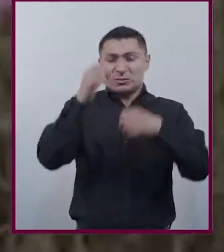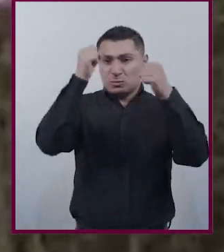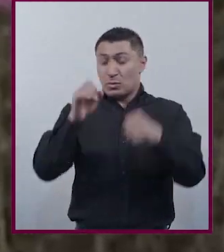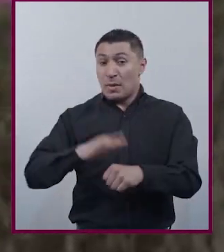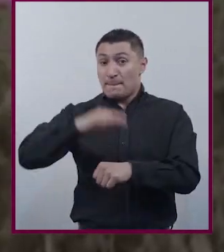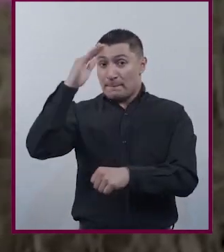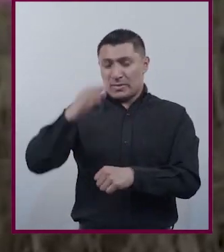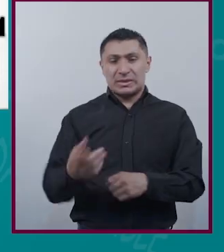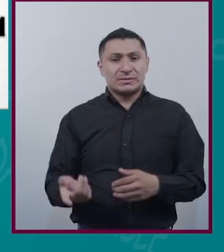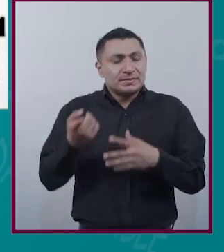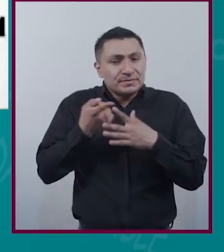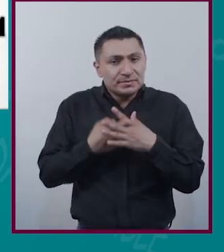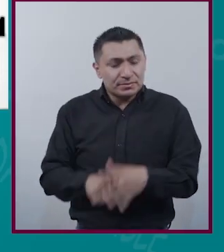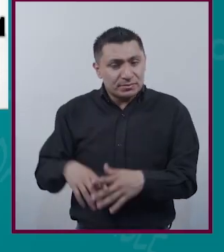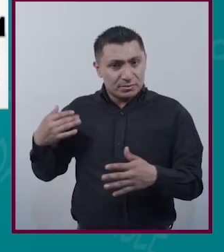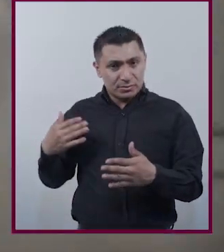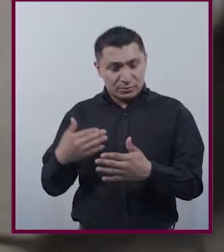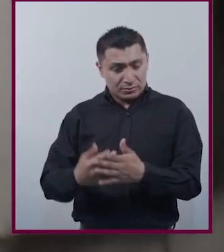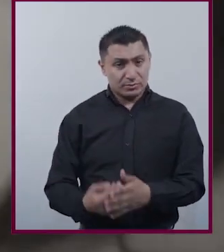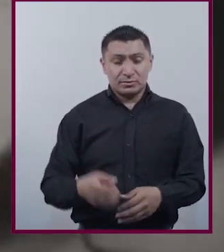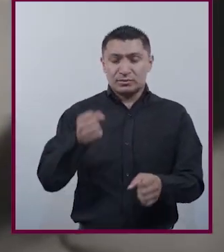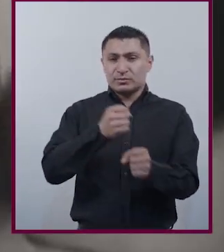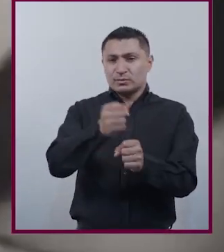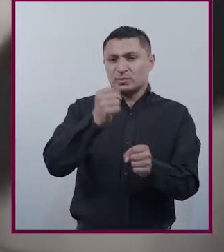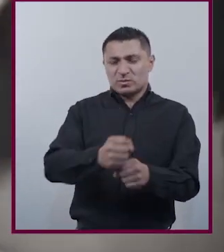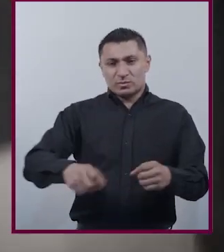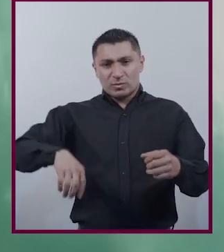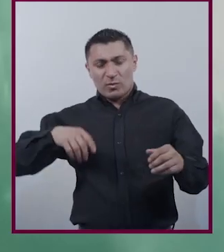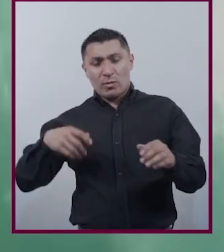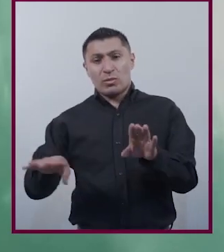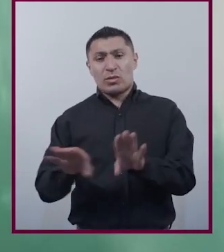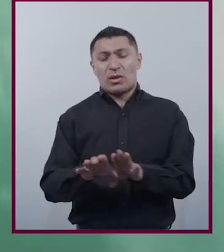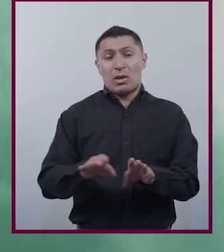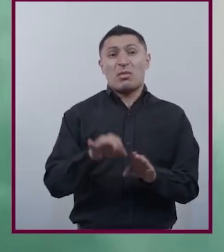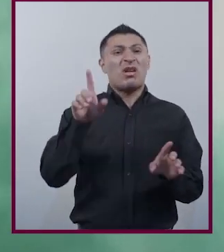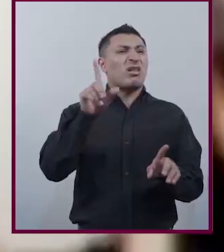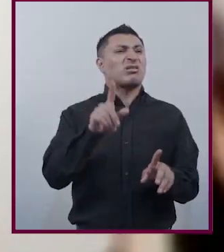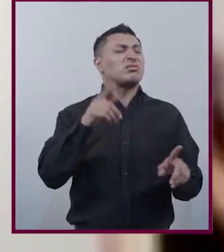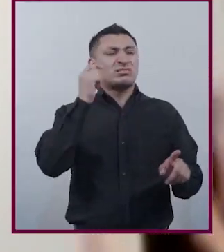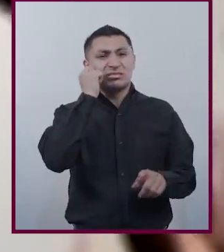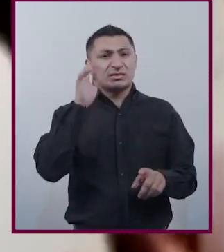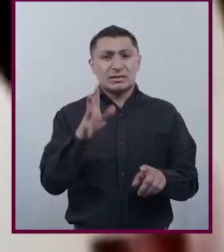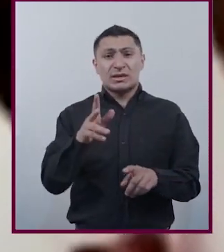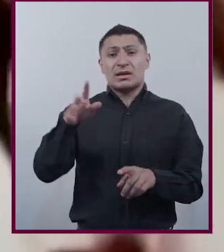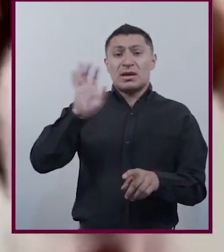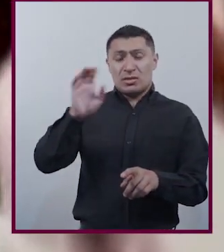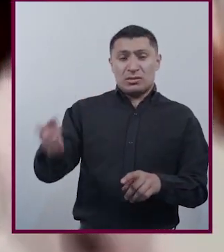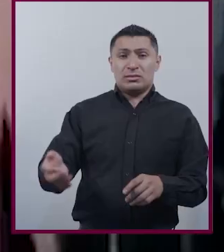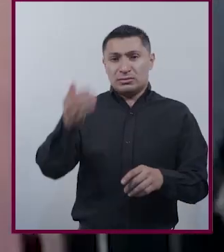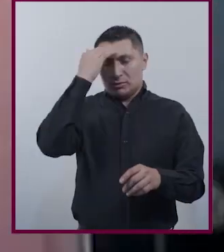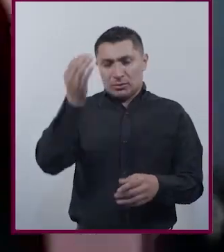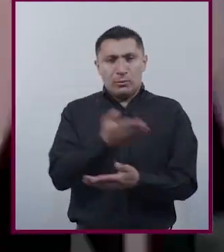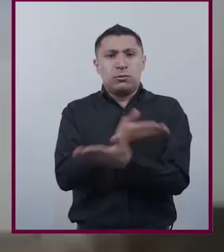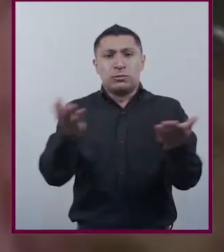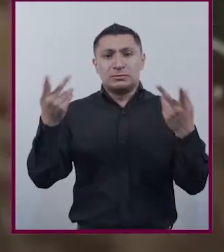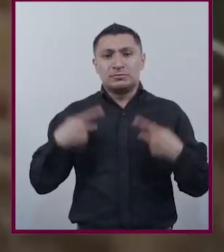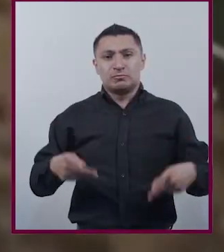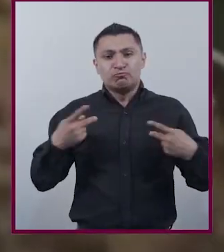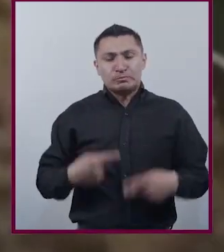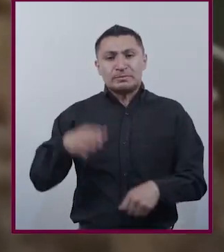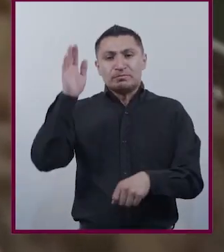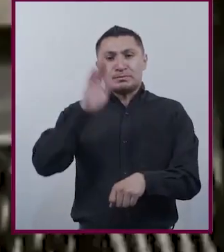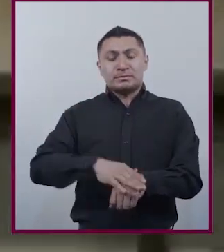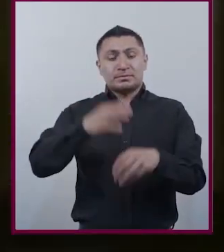En un principio, tales crímenes fueron minimizados por el grueso de la población Cuando se dio a conocer que las víctimas eran